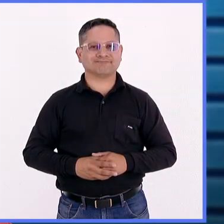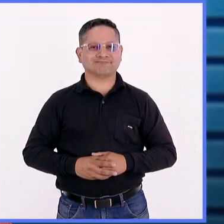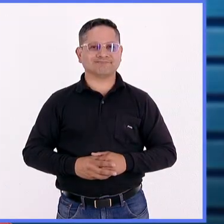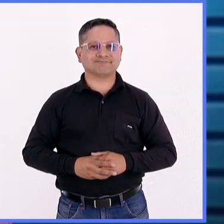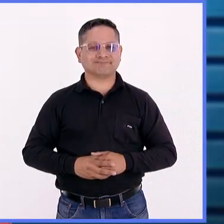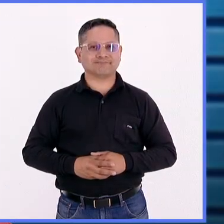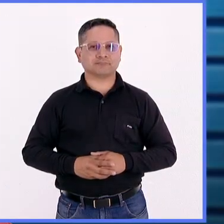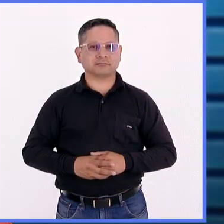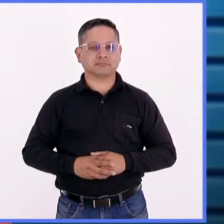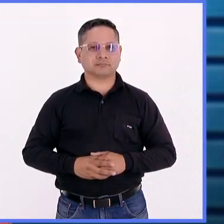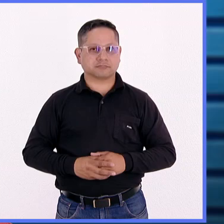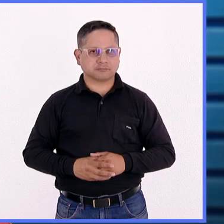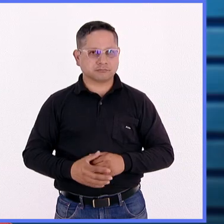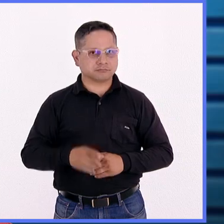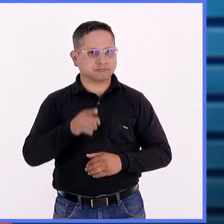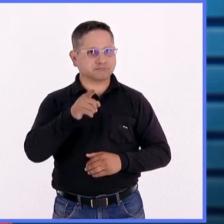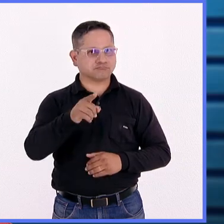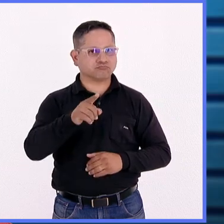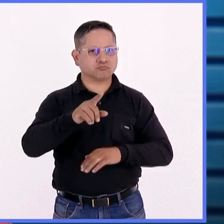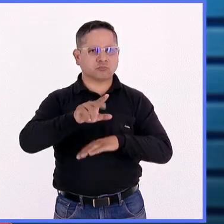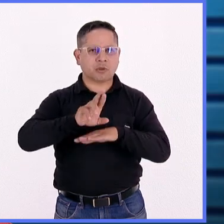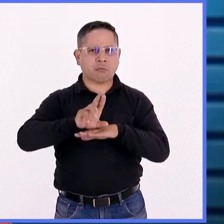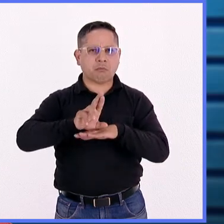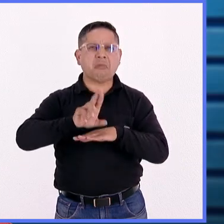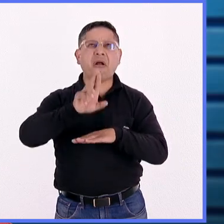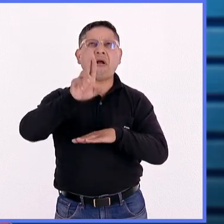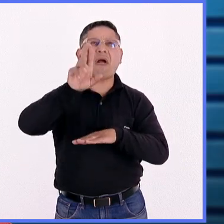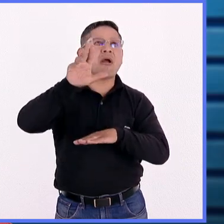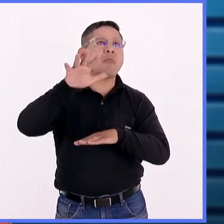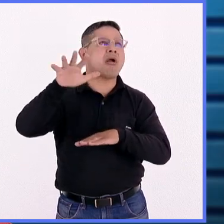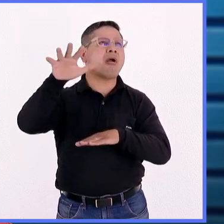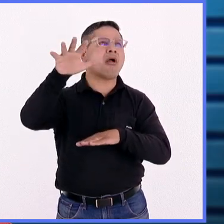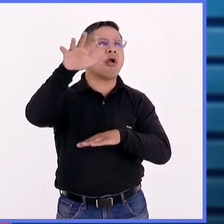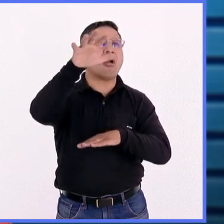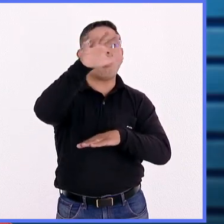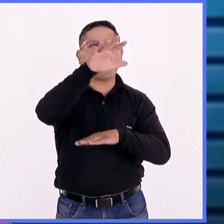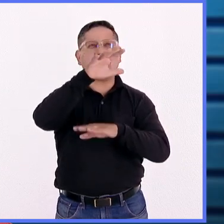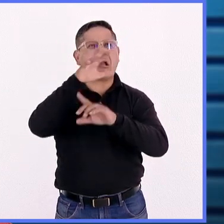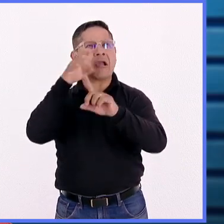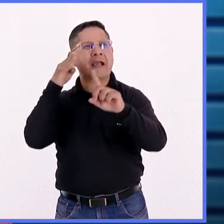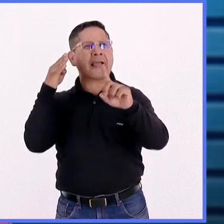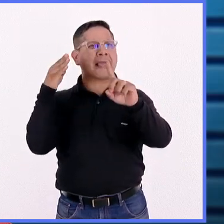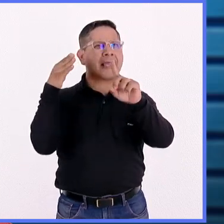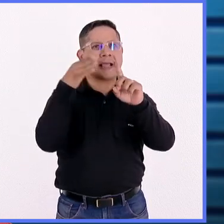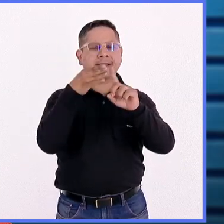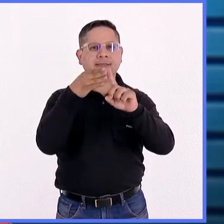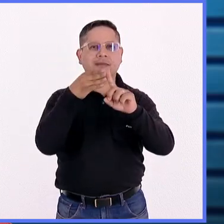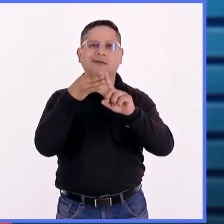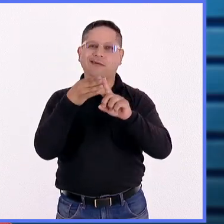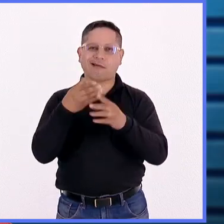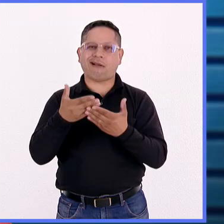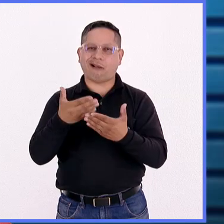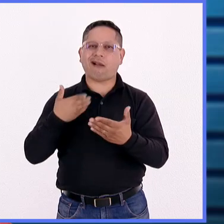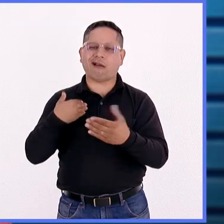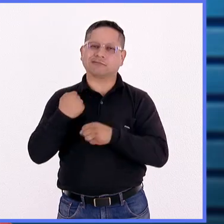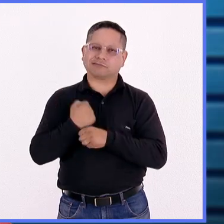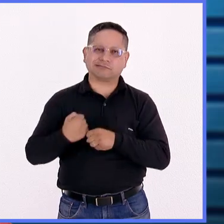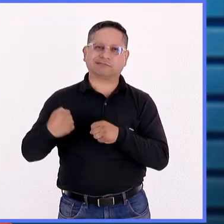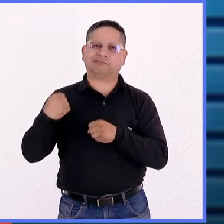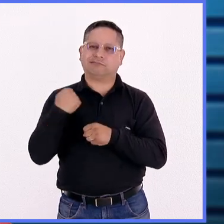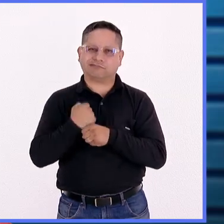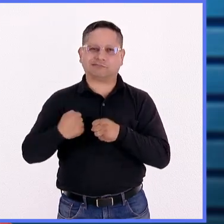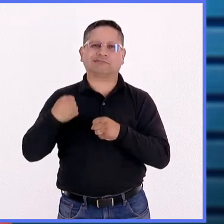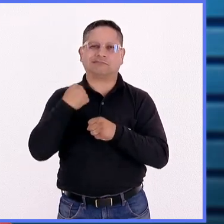Para lograr una misión al espacio que sea efectiva se requirieron seguramente cientos o miles de simulaciones en donde se